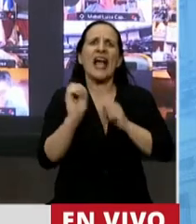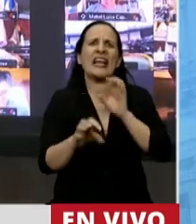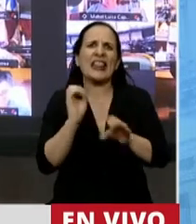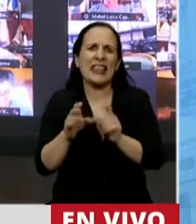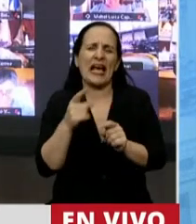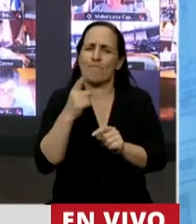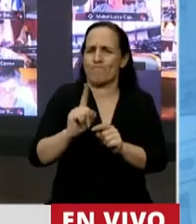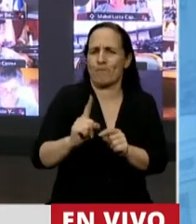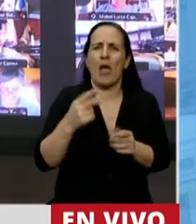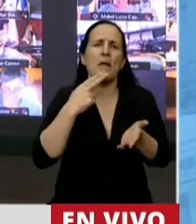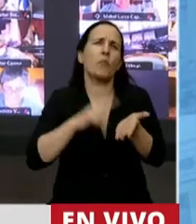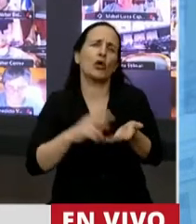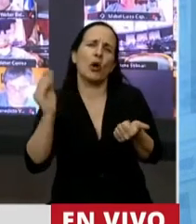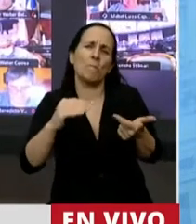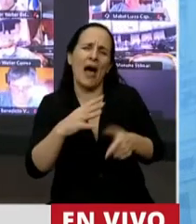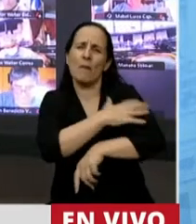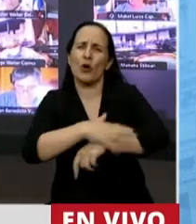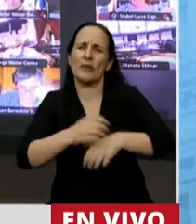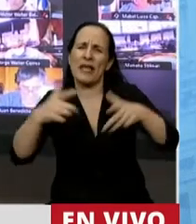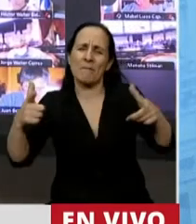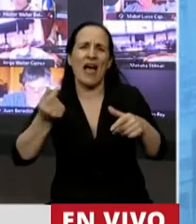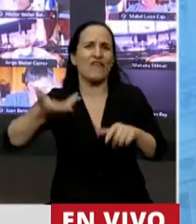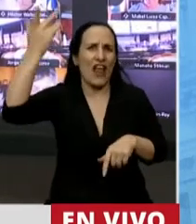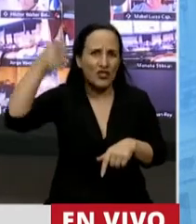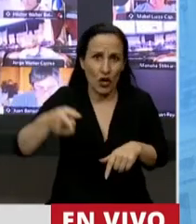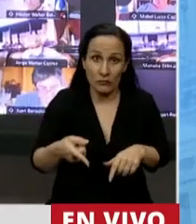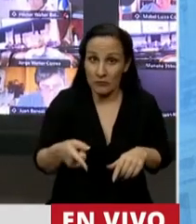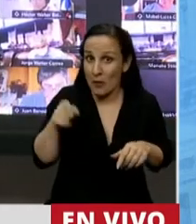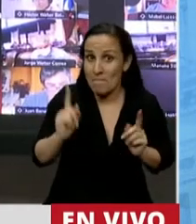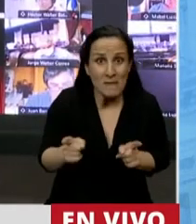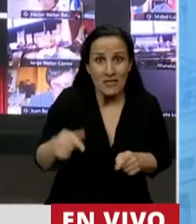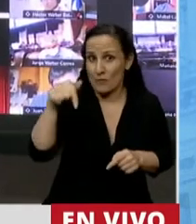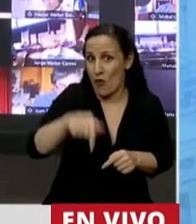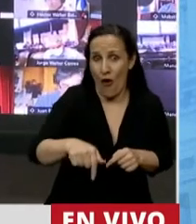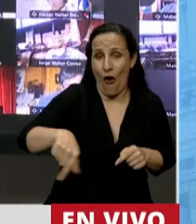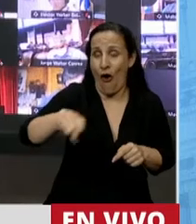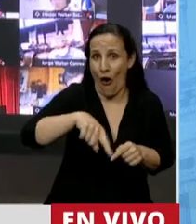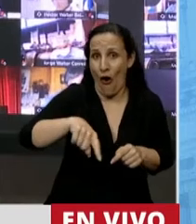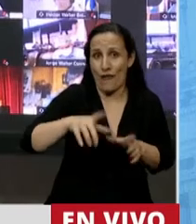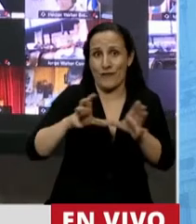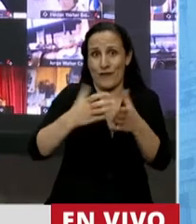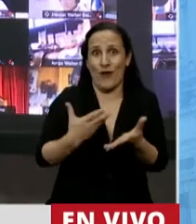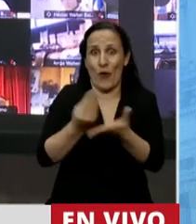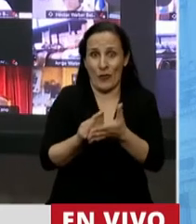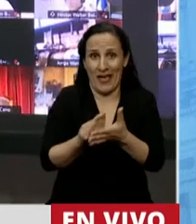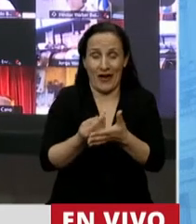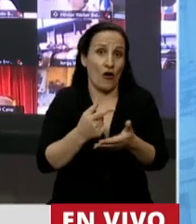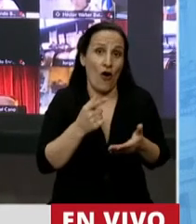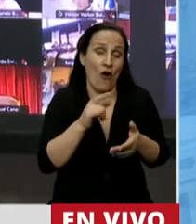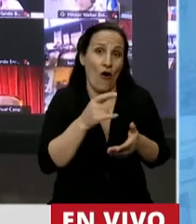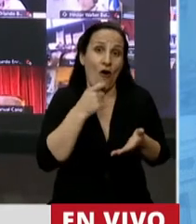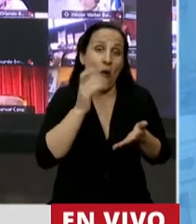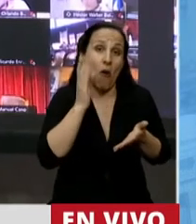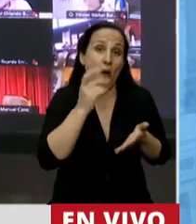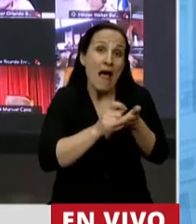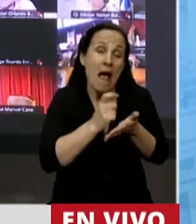por nuevos impuestos, más pobreza e inflación. Y hoy son las banderas que hoy lamentablemente los datos lo